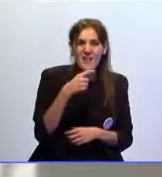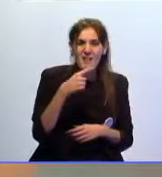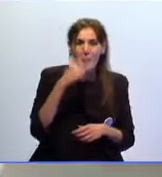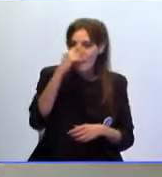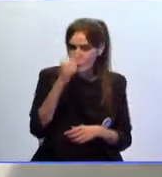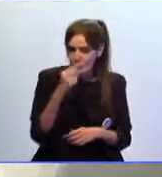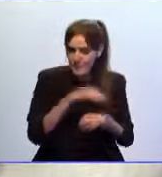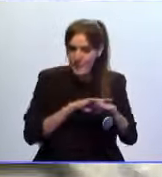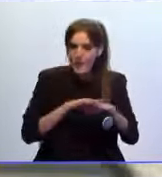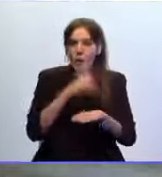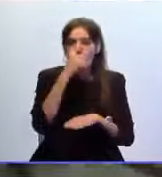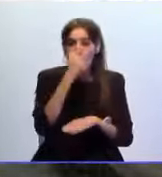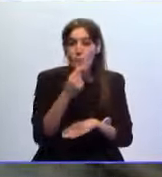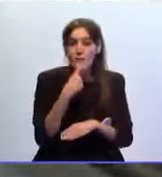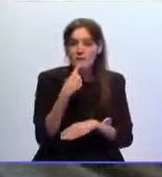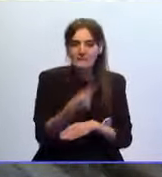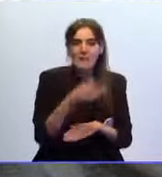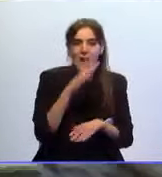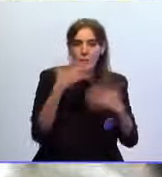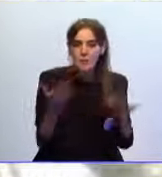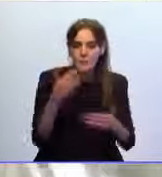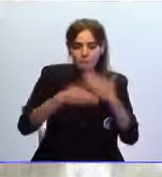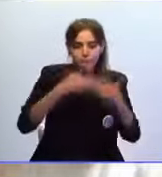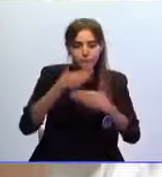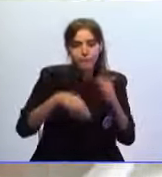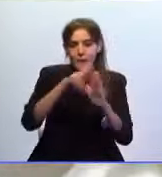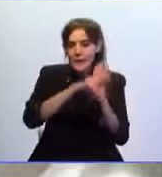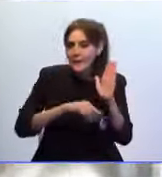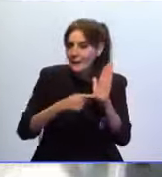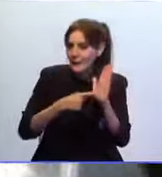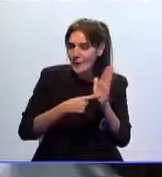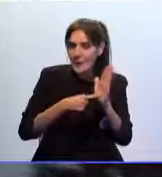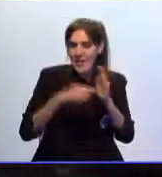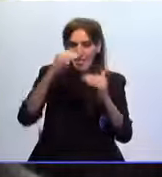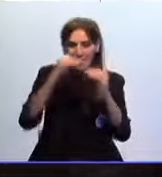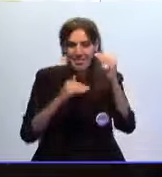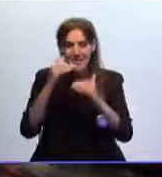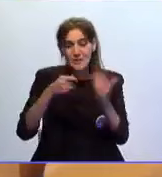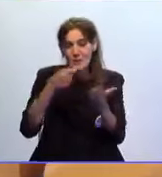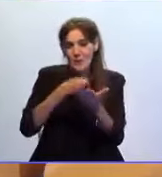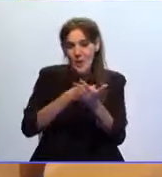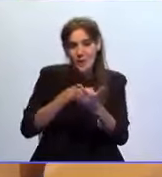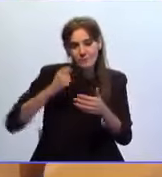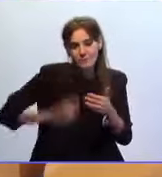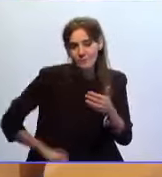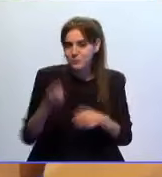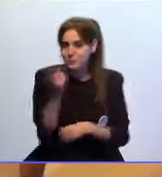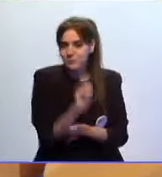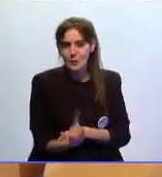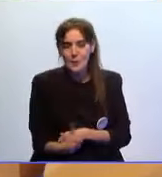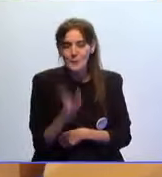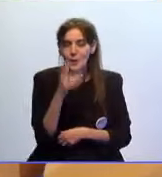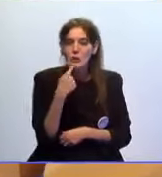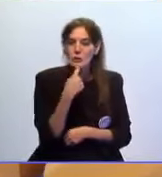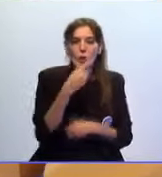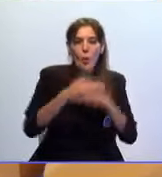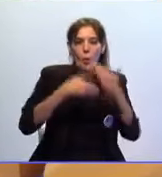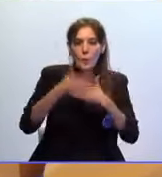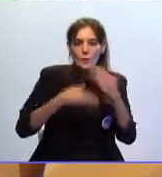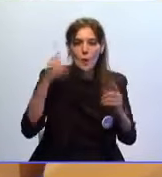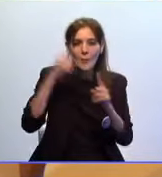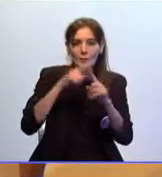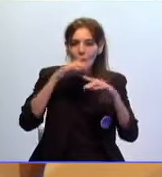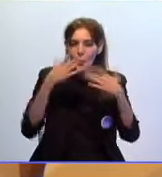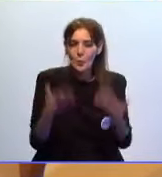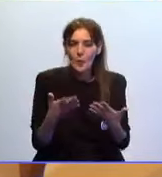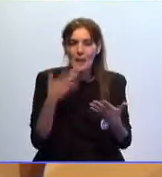2024 la ciudad aún no cuente con un reglamento que acabe con las desigualdades retributivas. No podemos dilatar un proceso cuyo objetivo